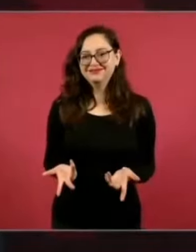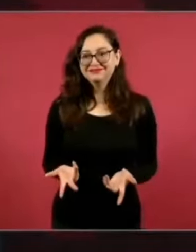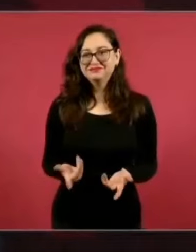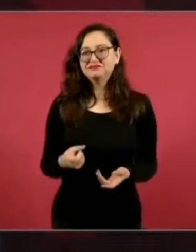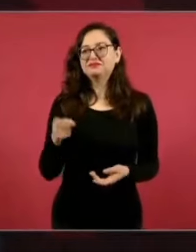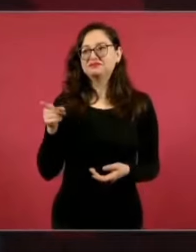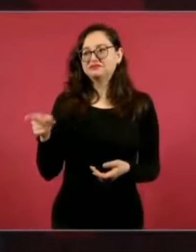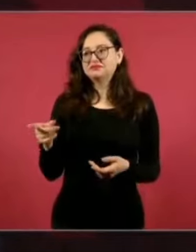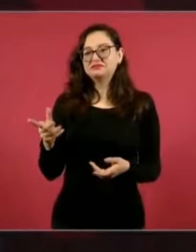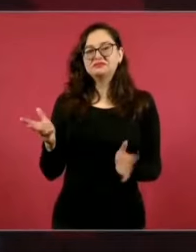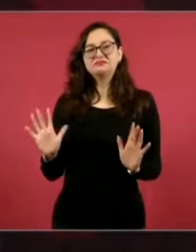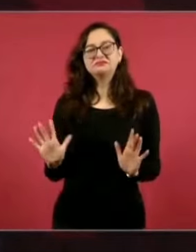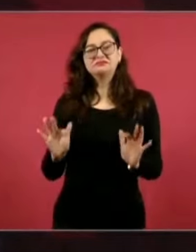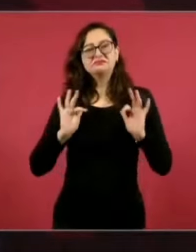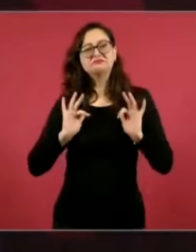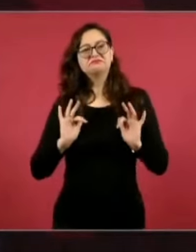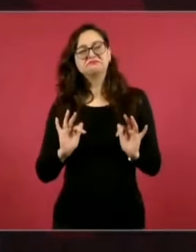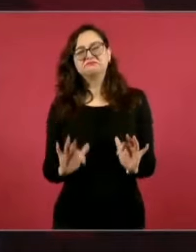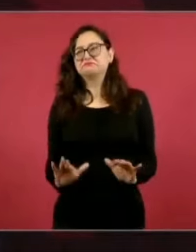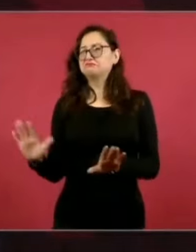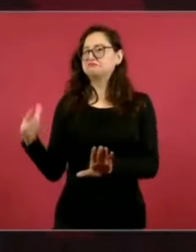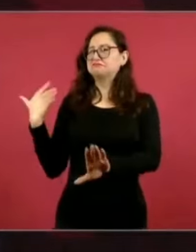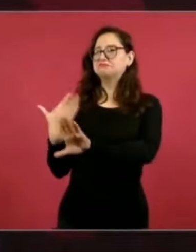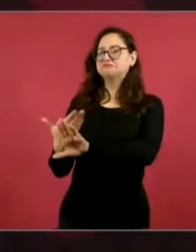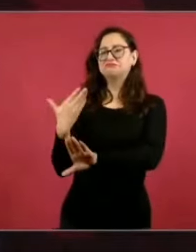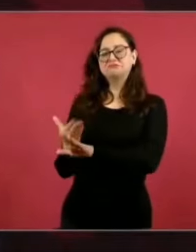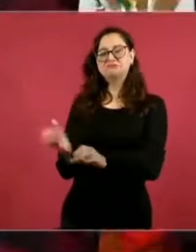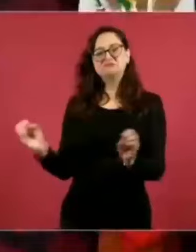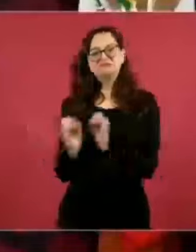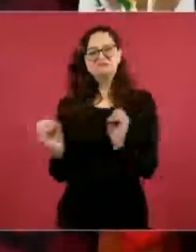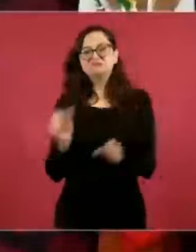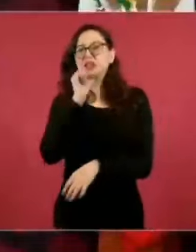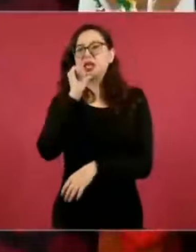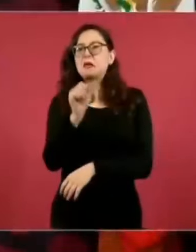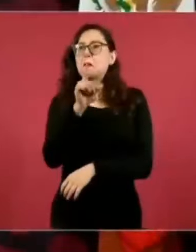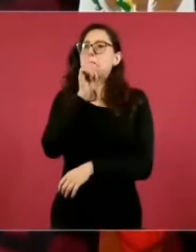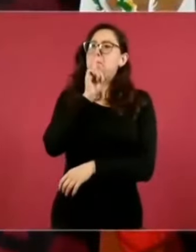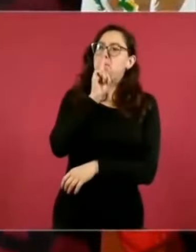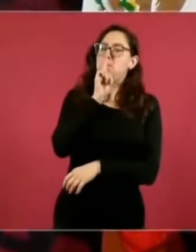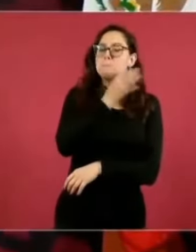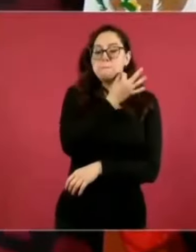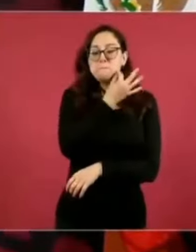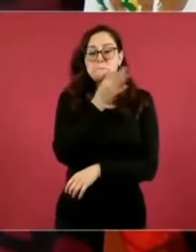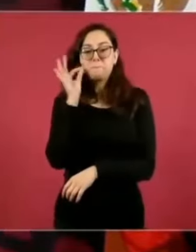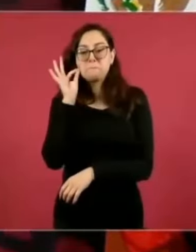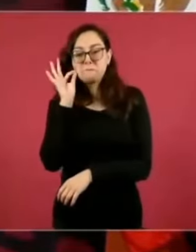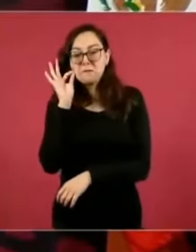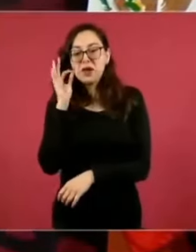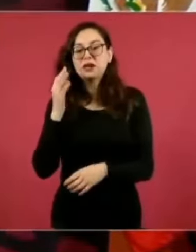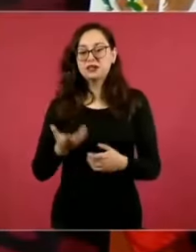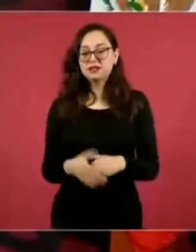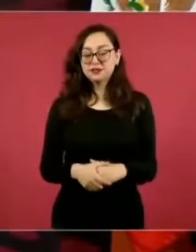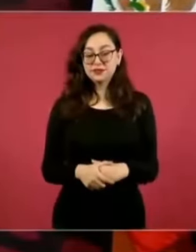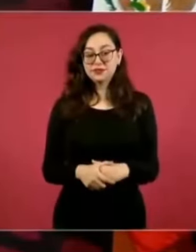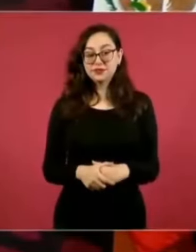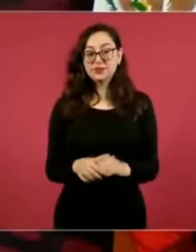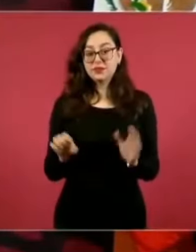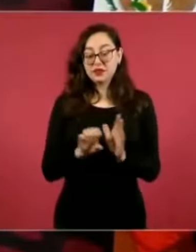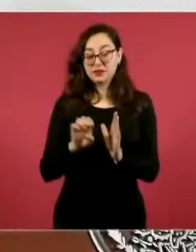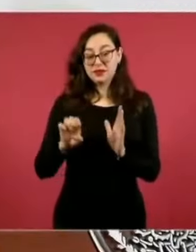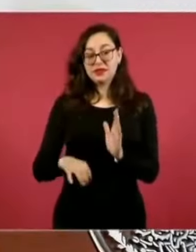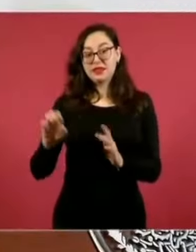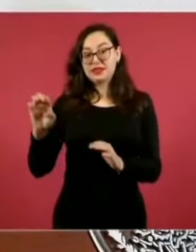subterráneos, submarinos, como el caso de Xeljá,